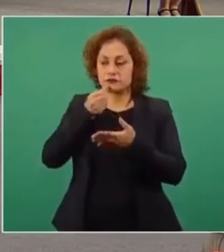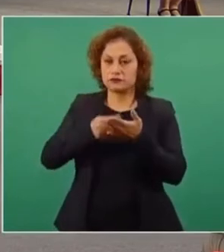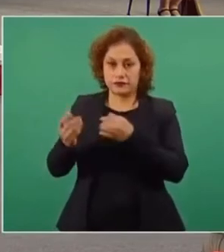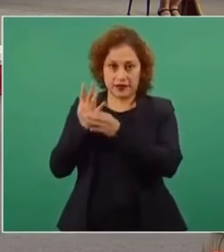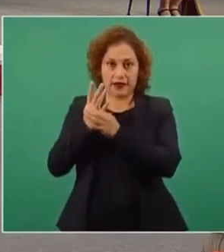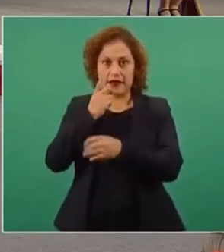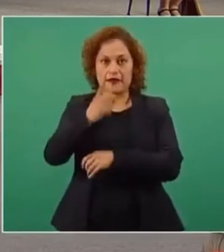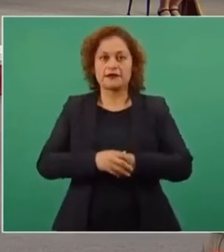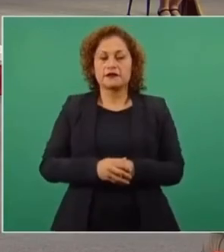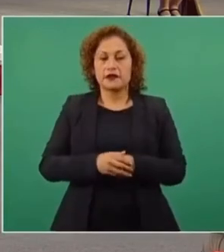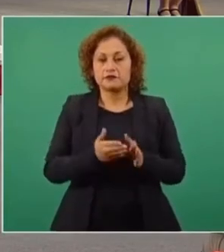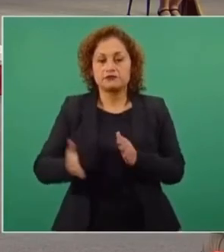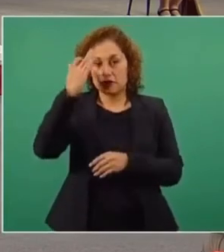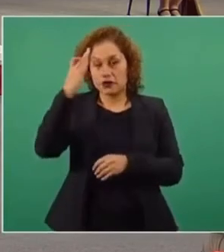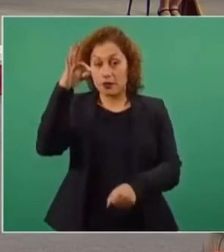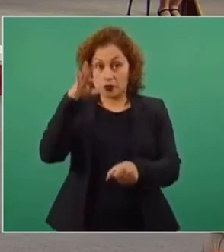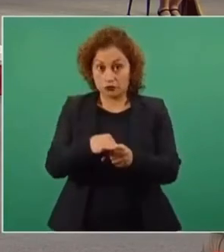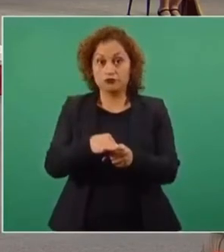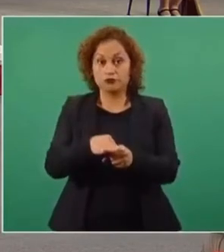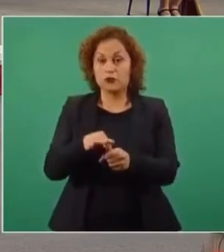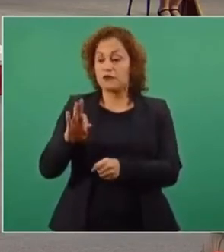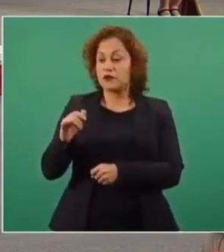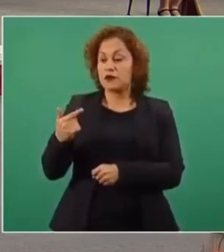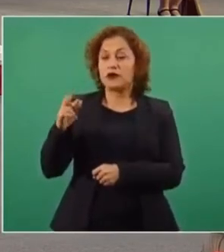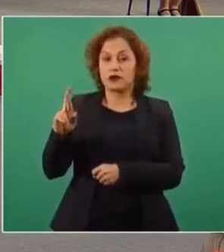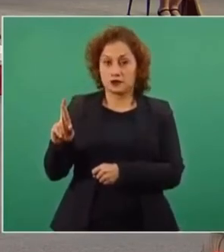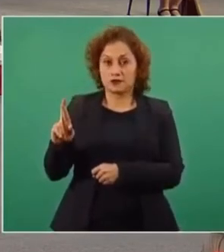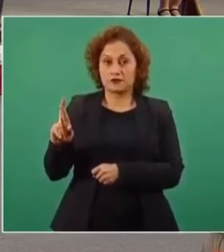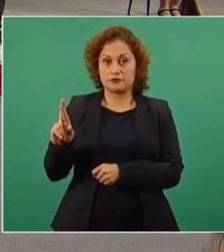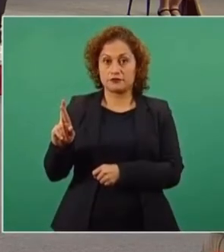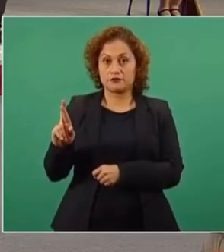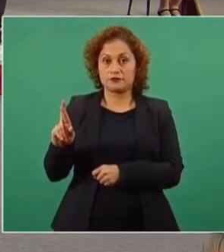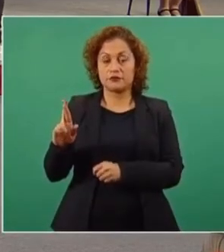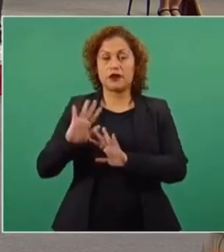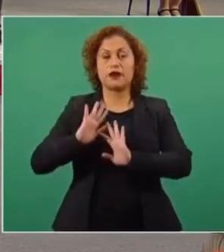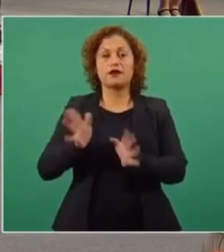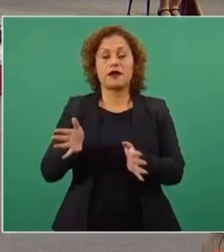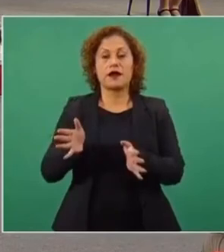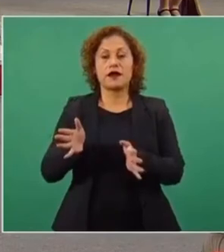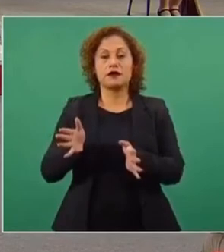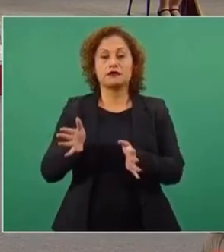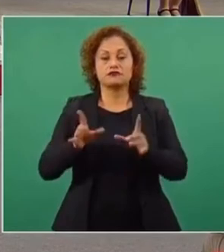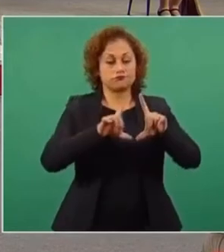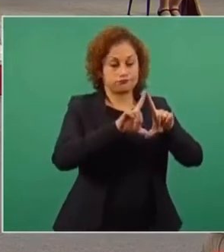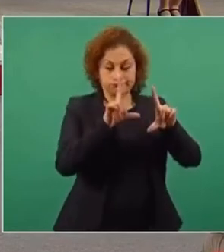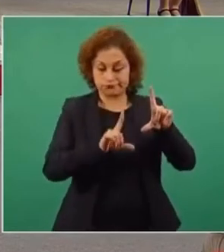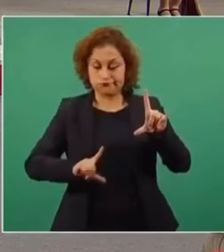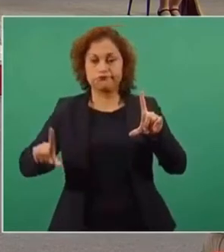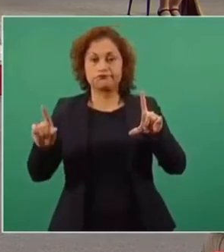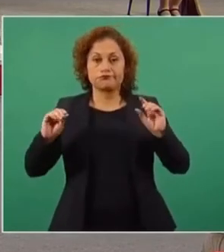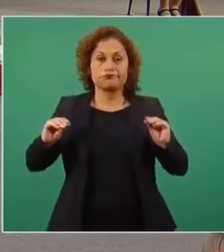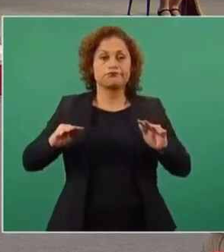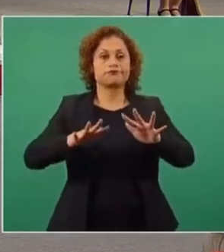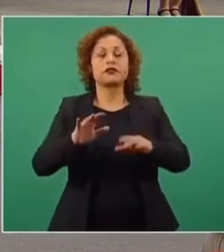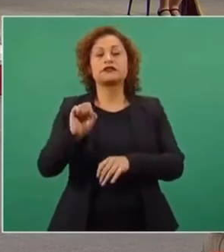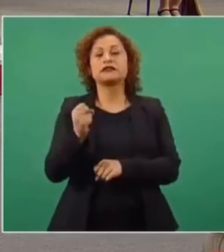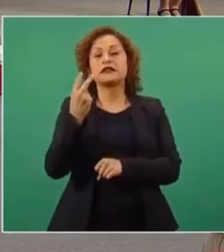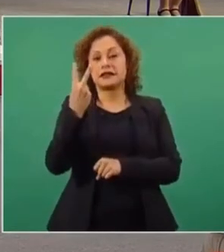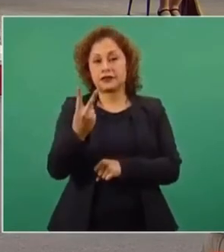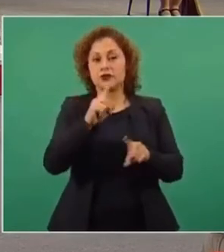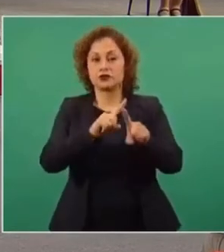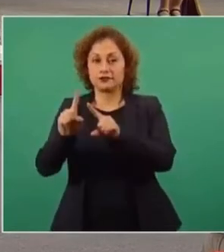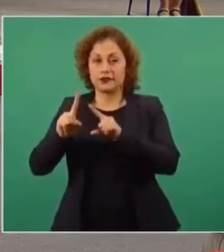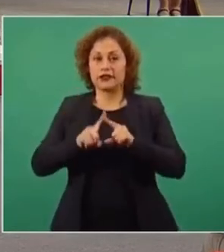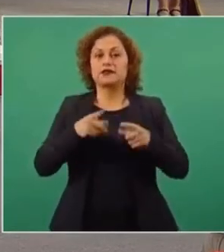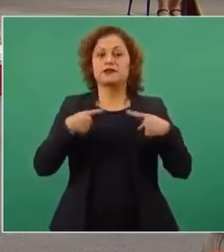garantizar la legalidad de la Jornada Electoral Federal, la Fiscalía General de la República ha desplegado en toda la República a 62 agentes del